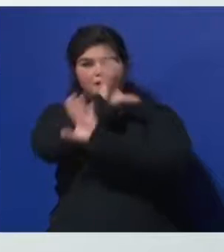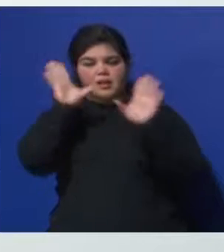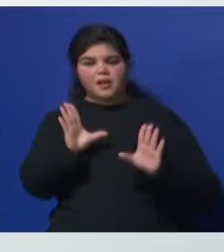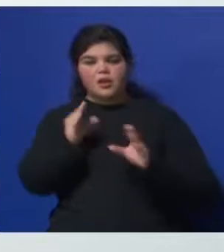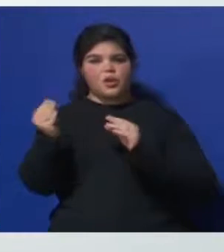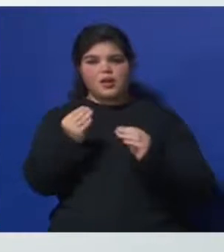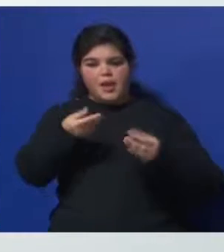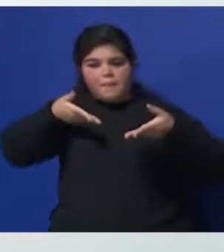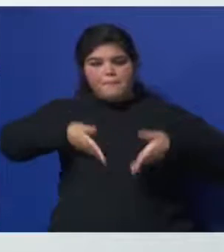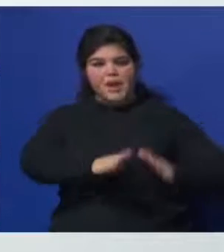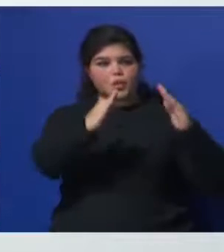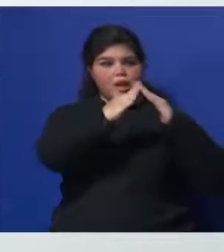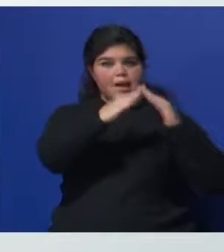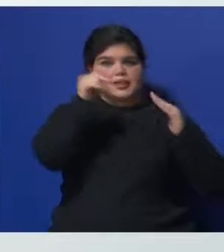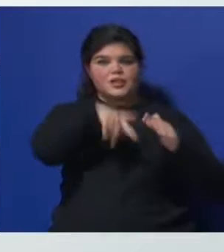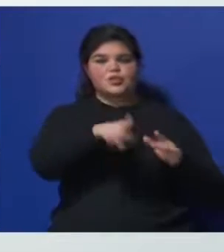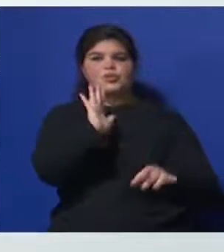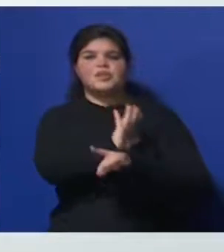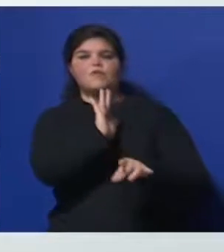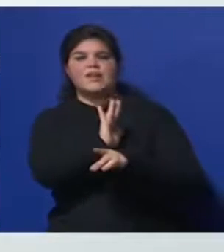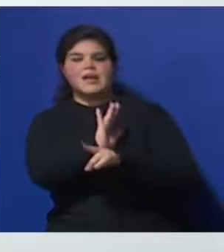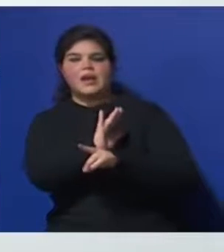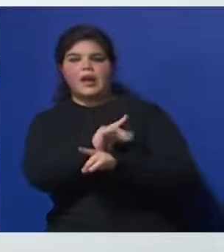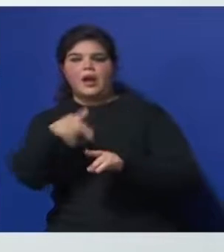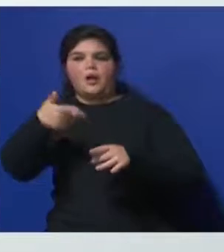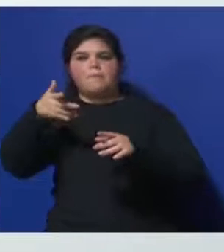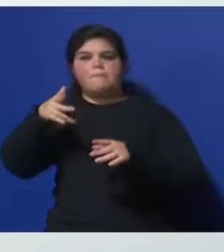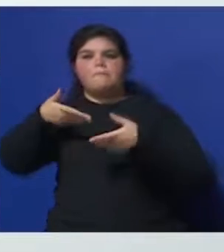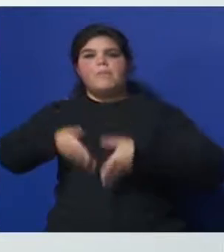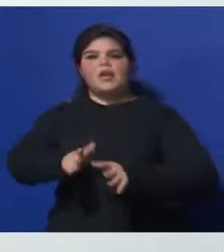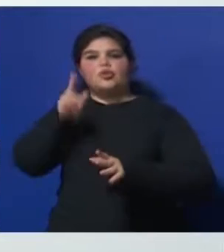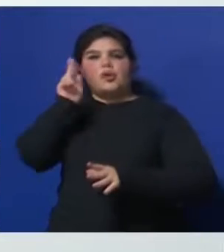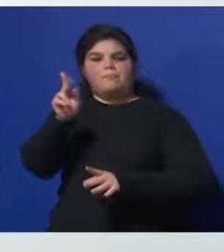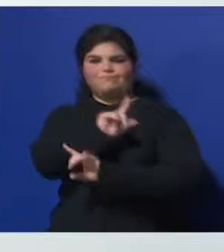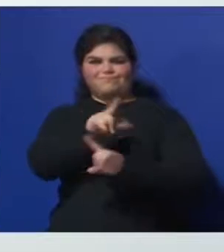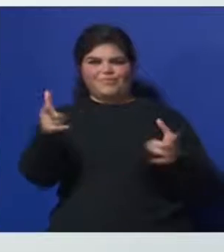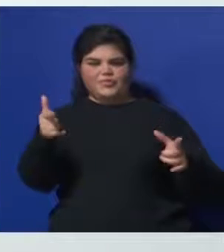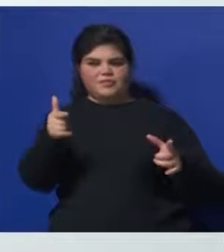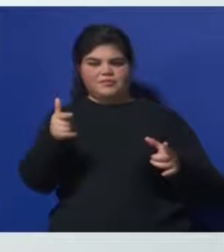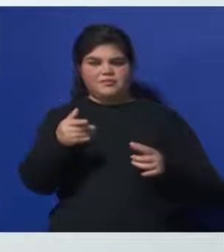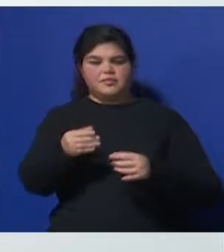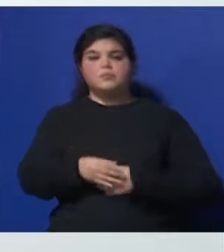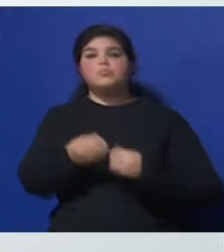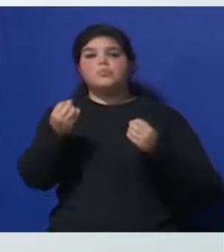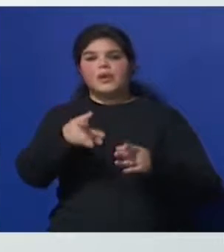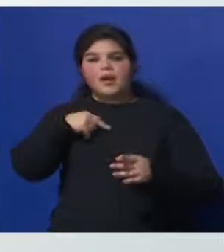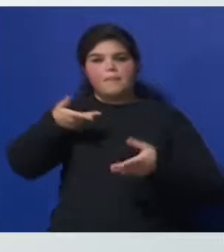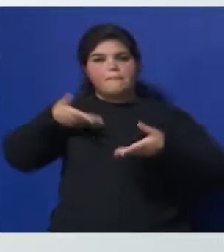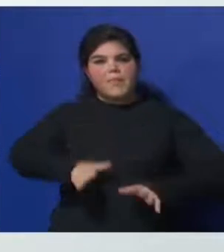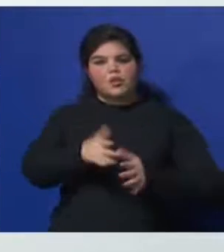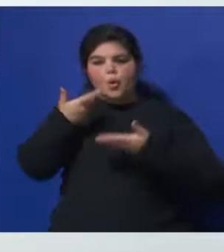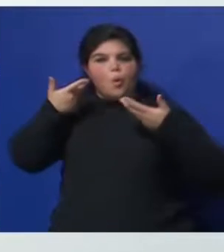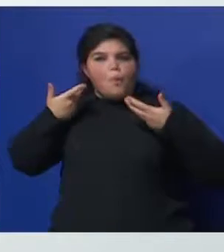en casa es igual a parto respetado Y no es así, el parto humanizado, respetado Es el que se debe dar en todo contexto